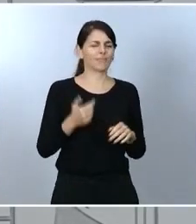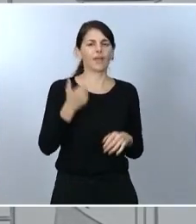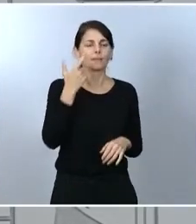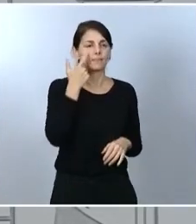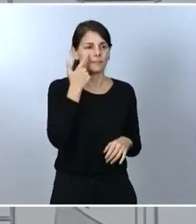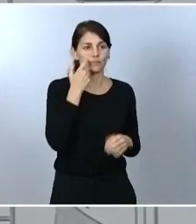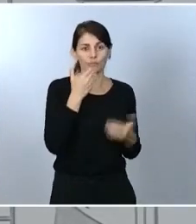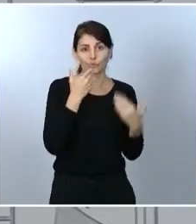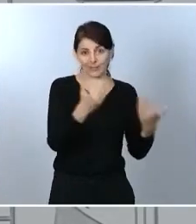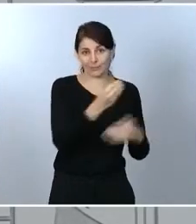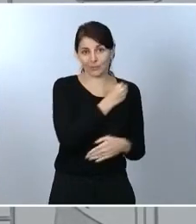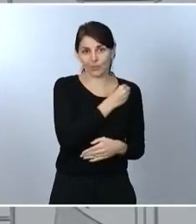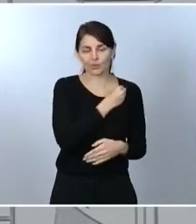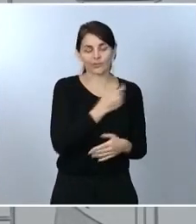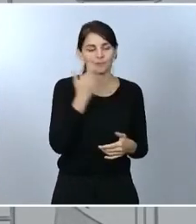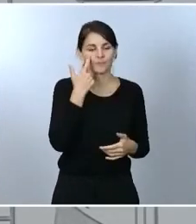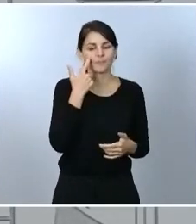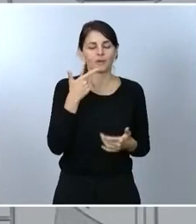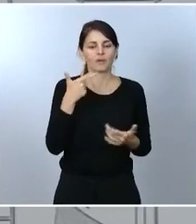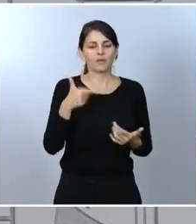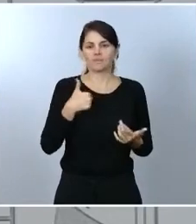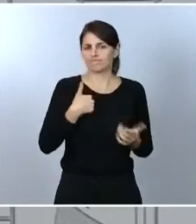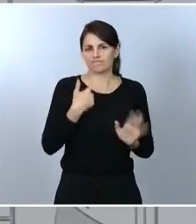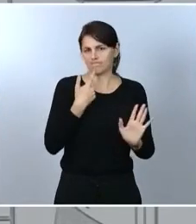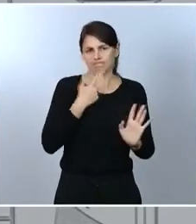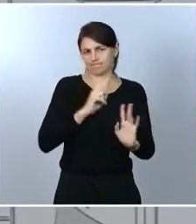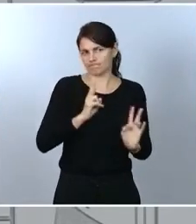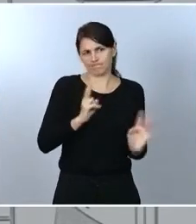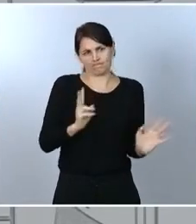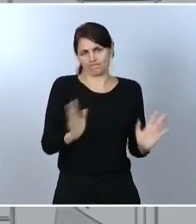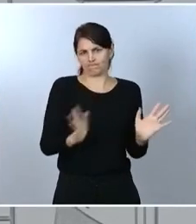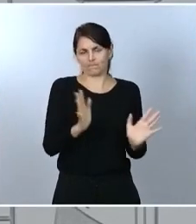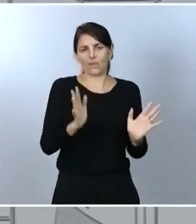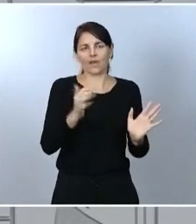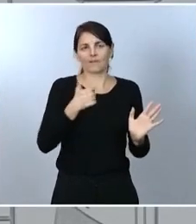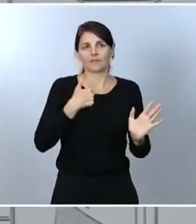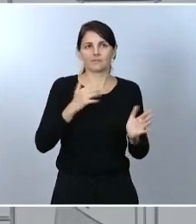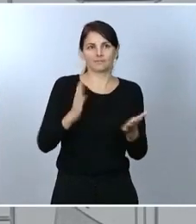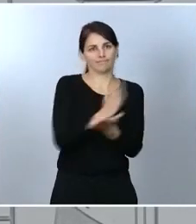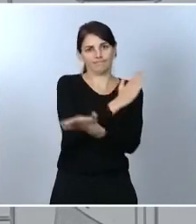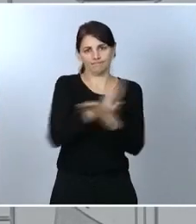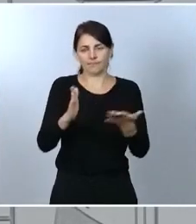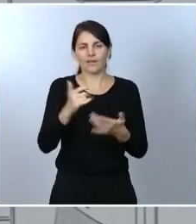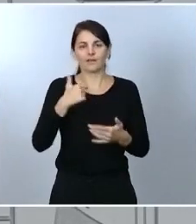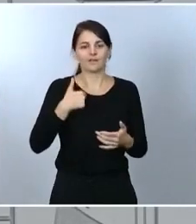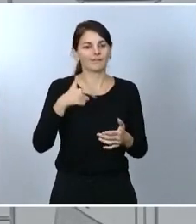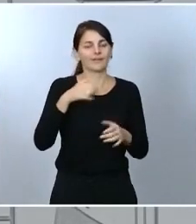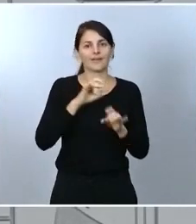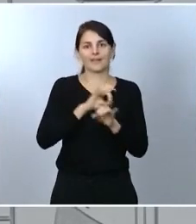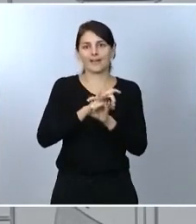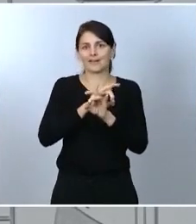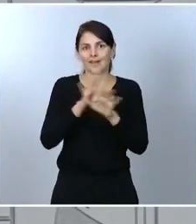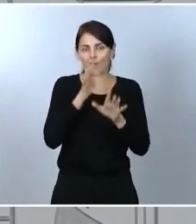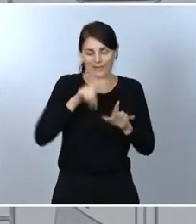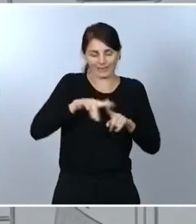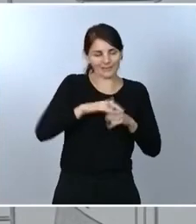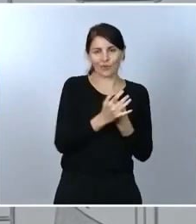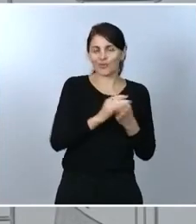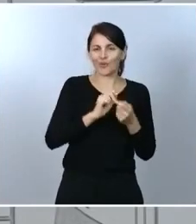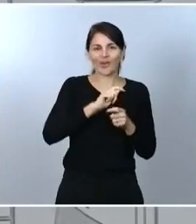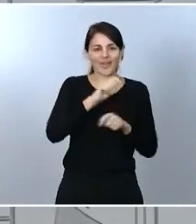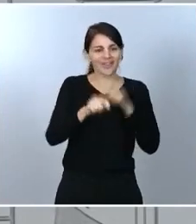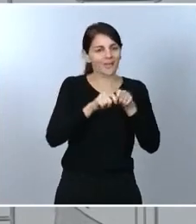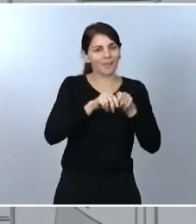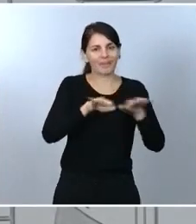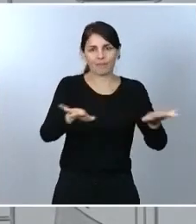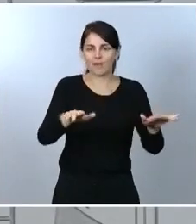un debate en el Congreso de los Diputados, pero yo sí que creo que, dada la situación de la epidemia en nuestro país, que es grave, la evolución es grave, como lo